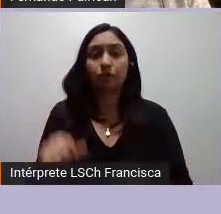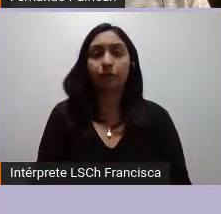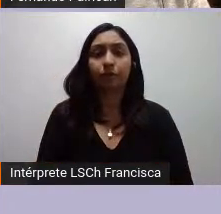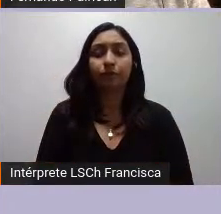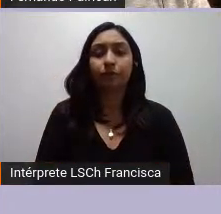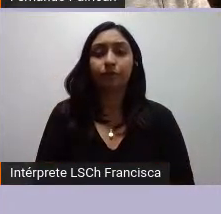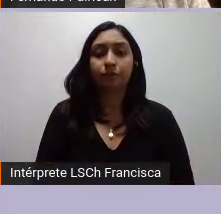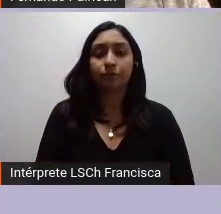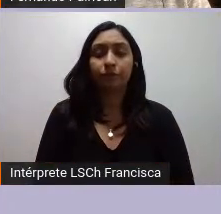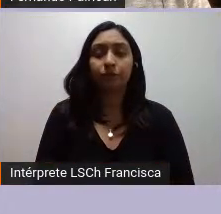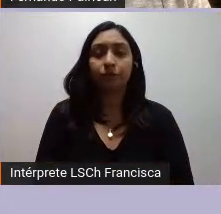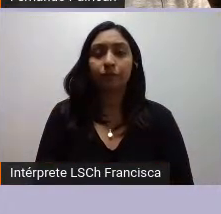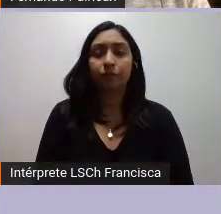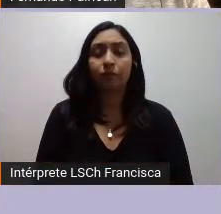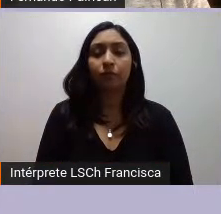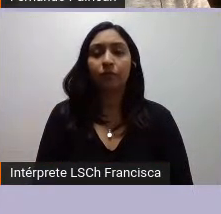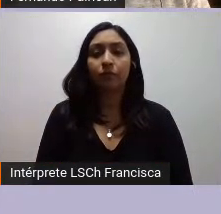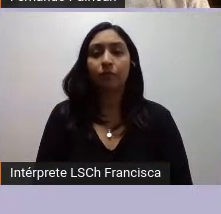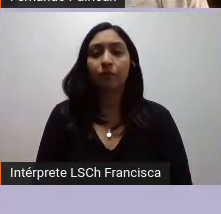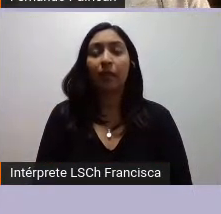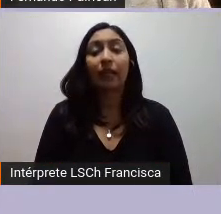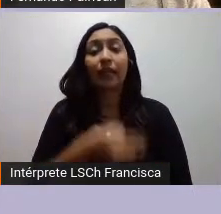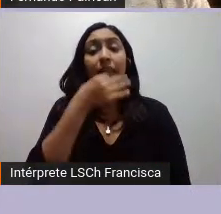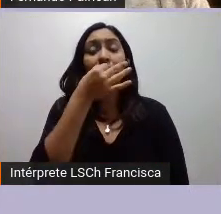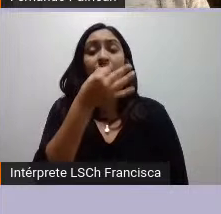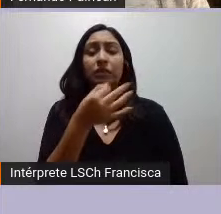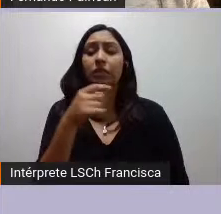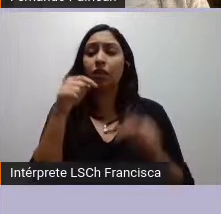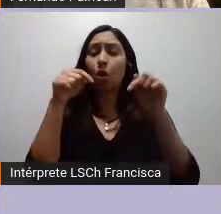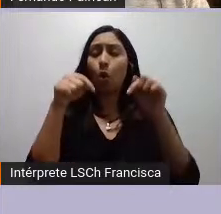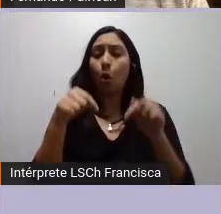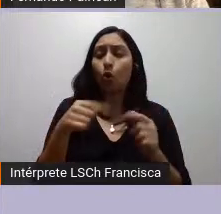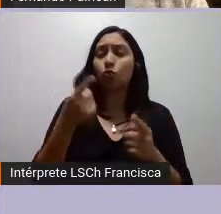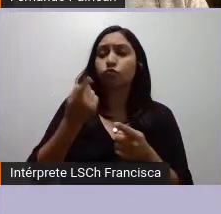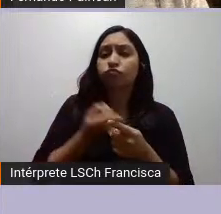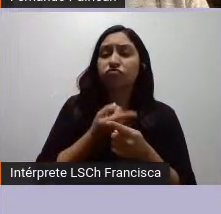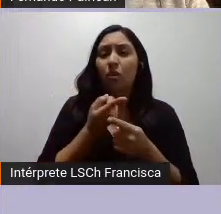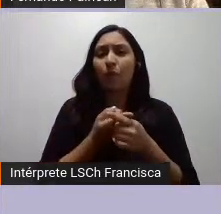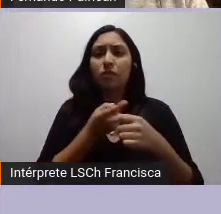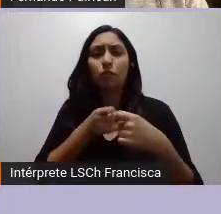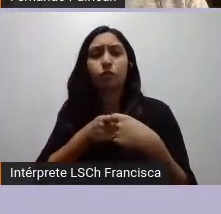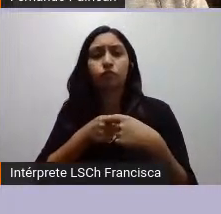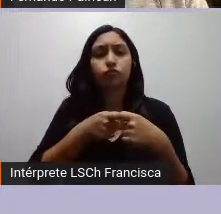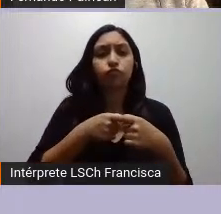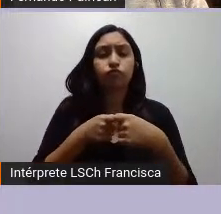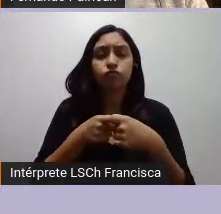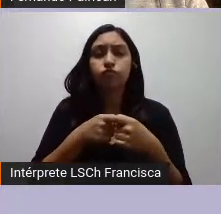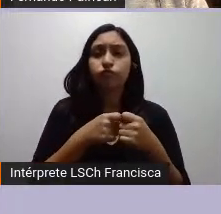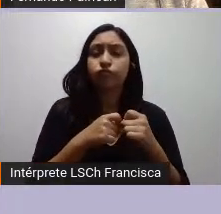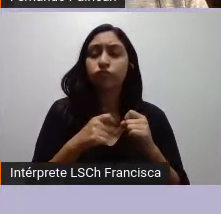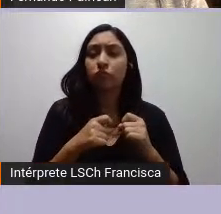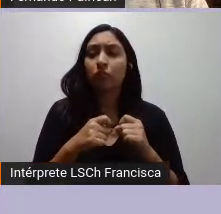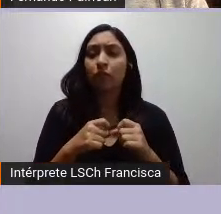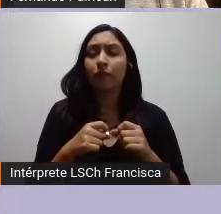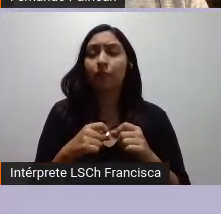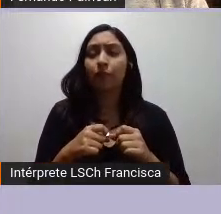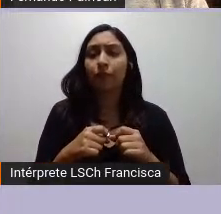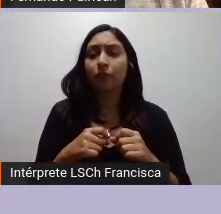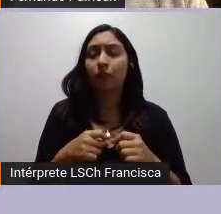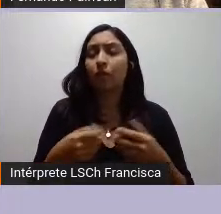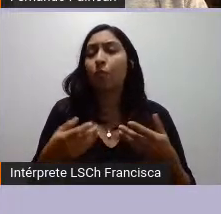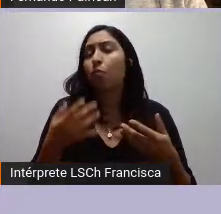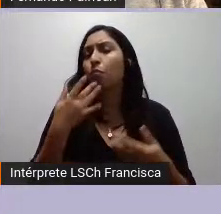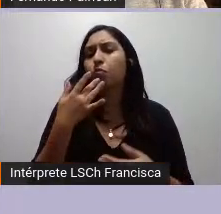Y señalarles que esta es una discusión en boga a partir del